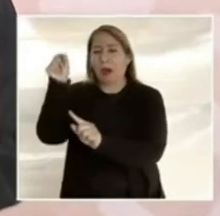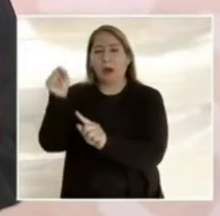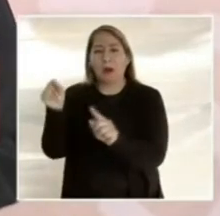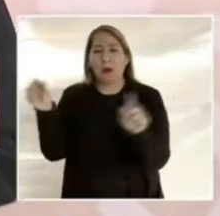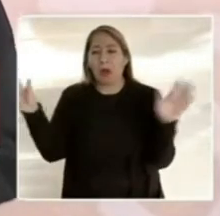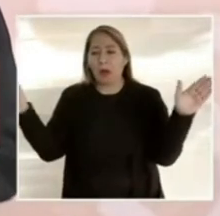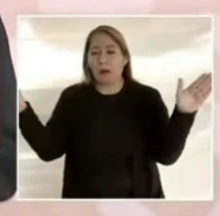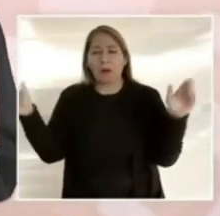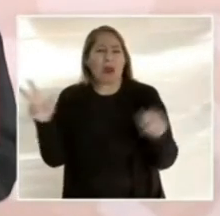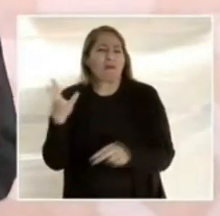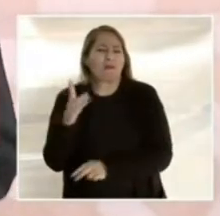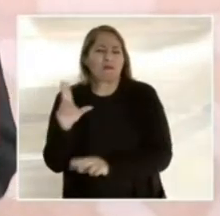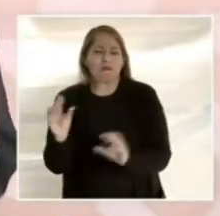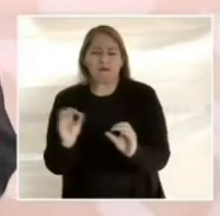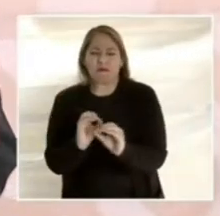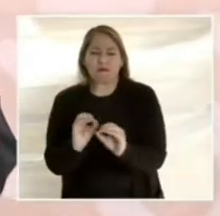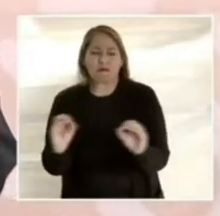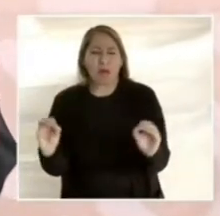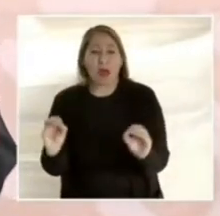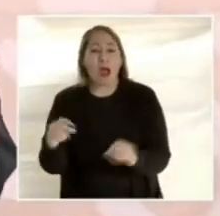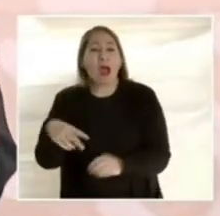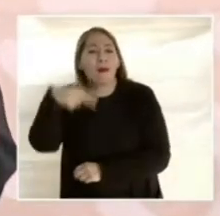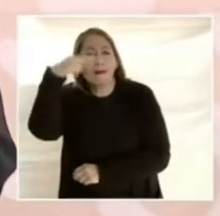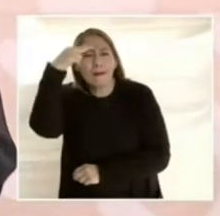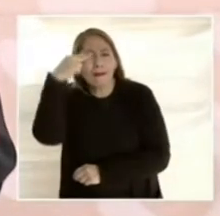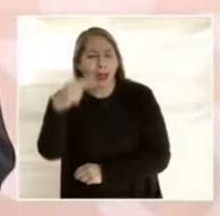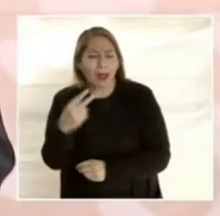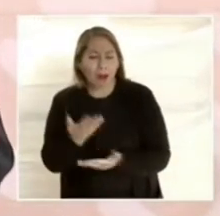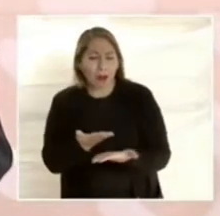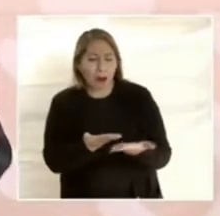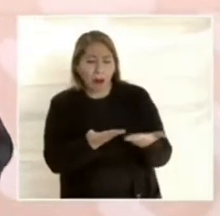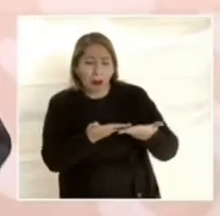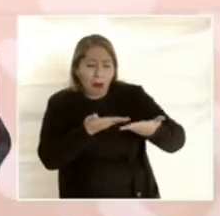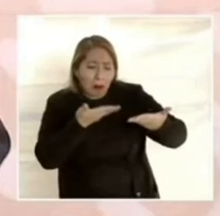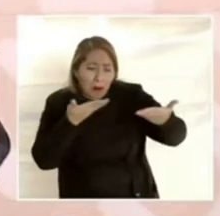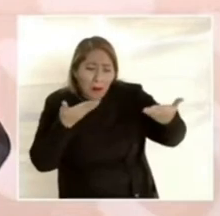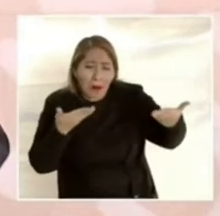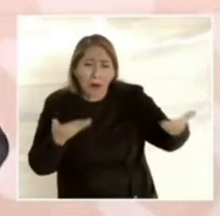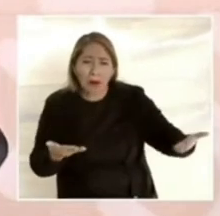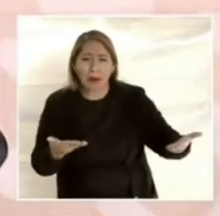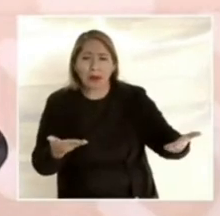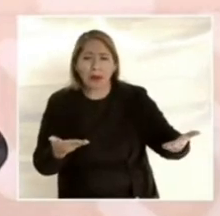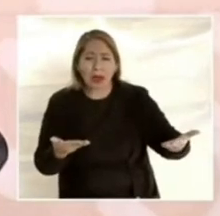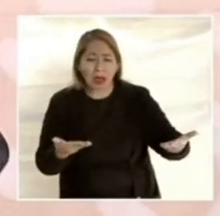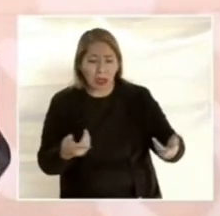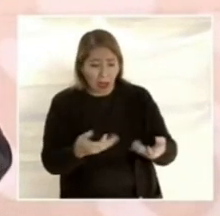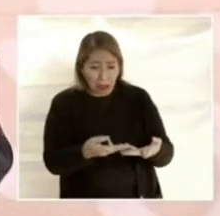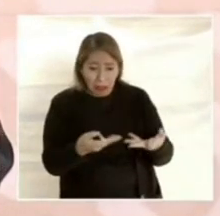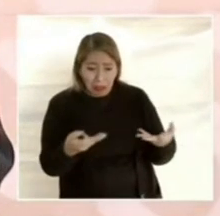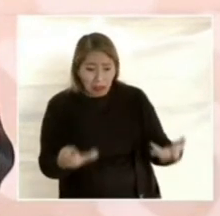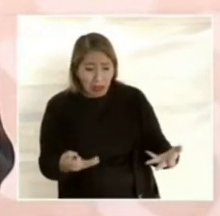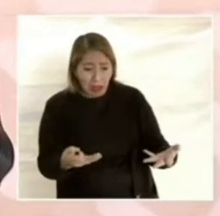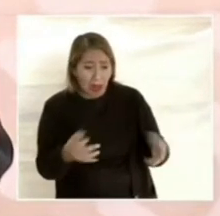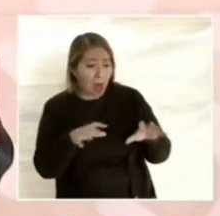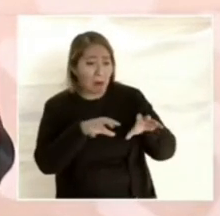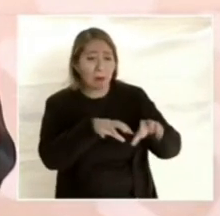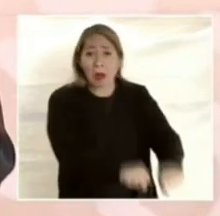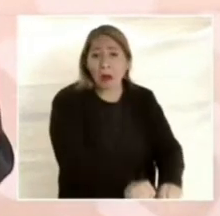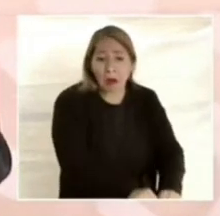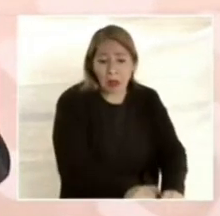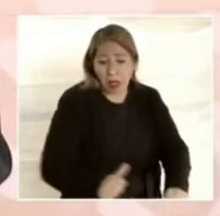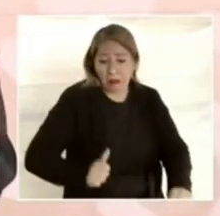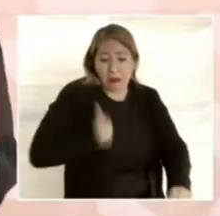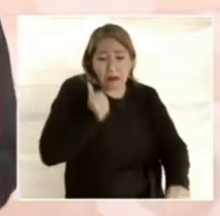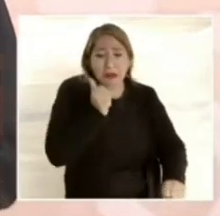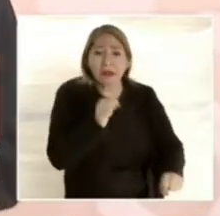México ya no es tierra de conquista y de